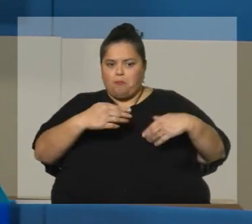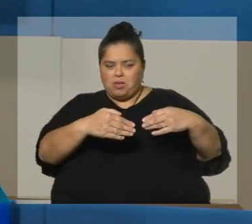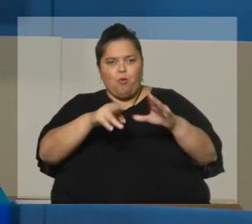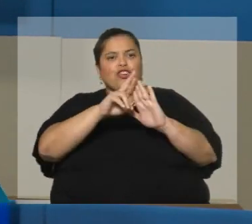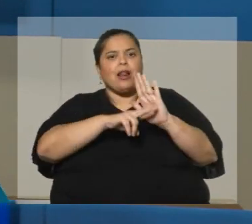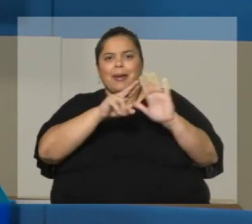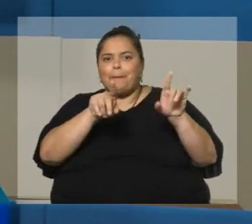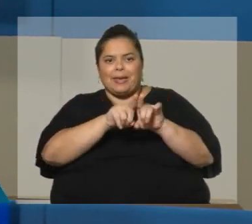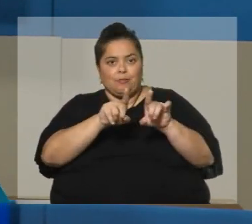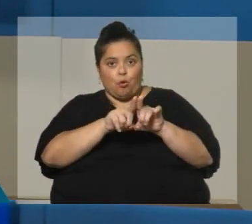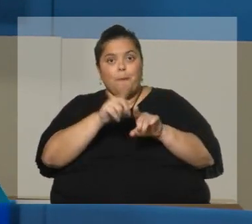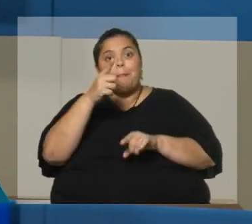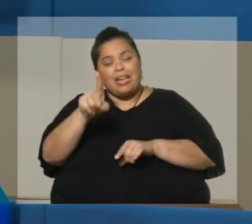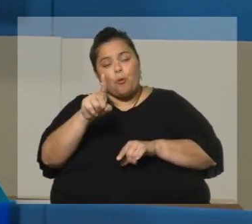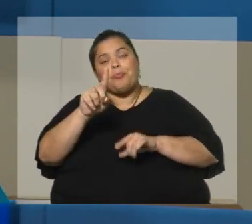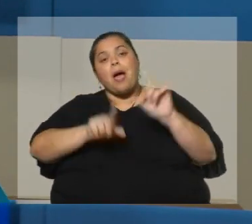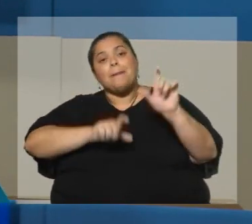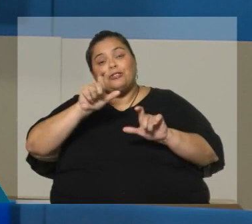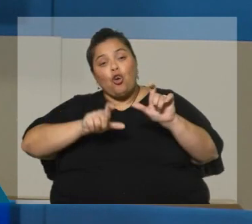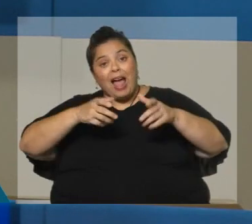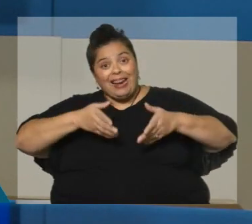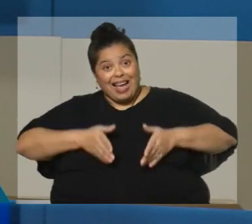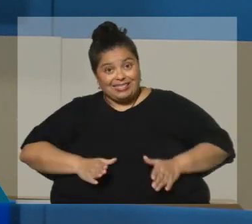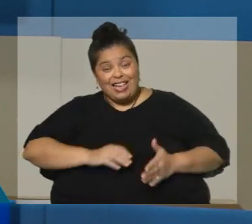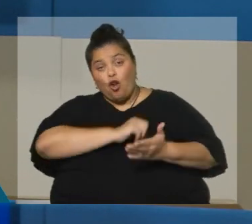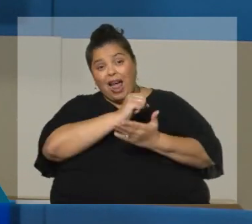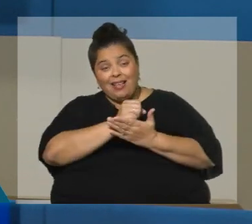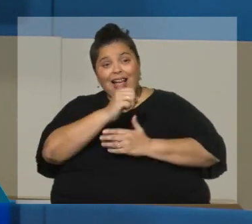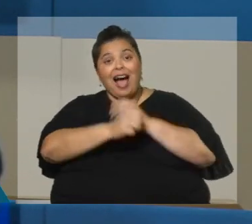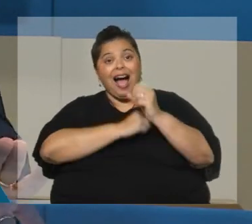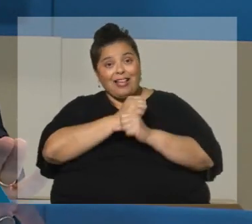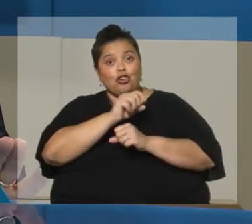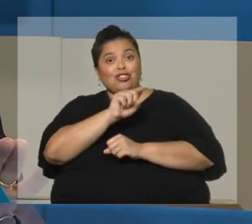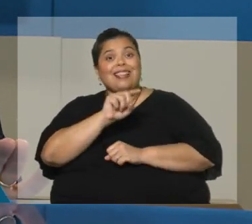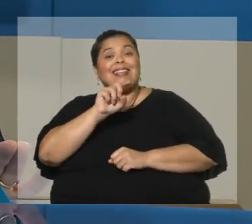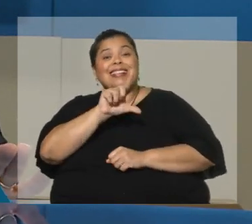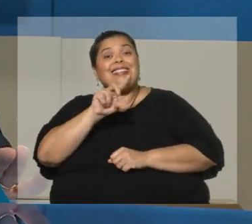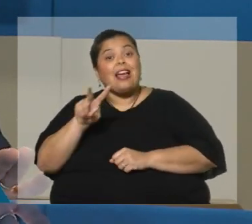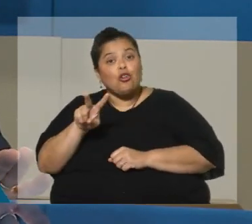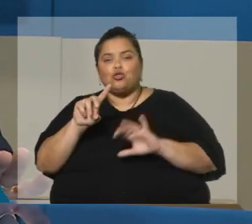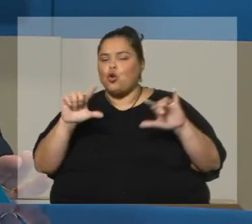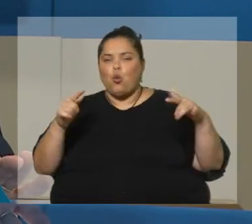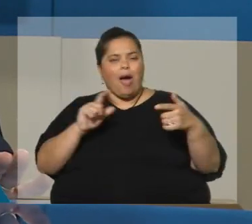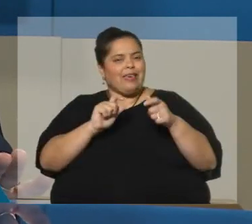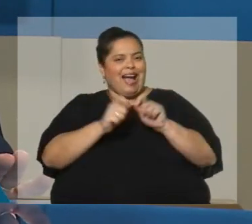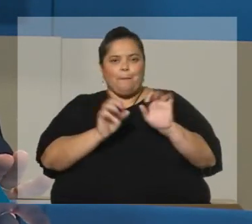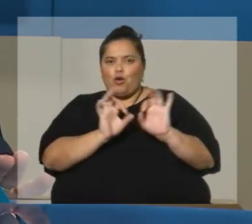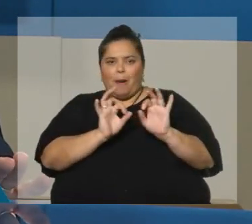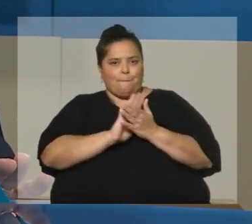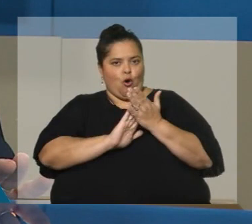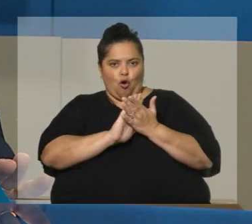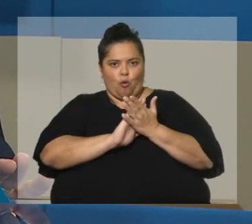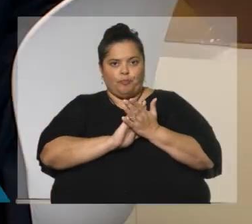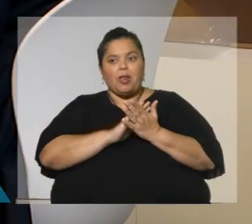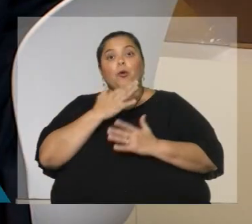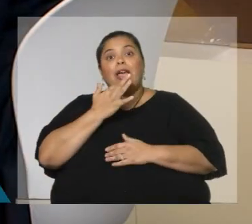Las personas nacidas hasta 1972, tampoco van a tener cambios en materia de edad de jubilatoria. O los que hoy